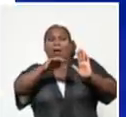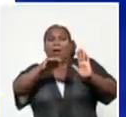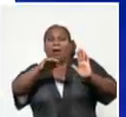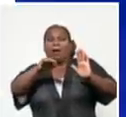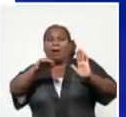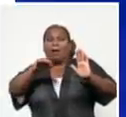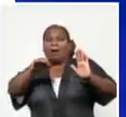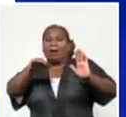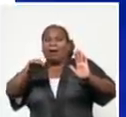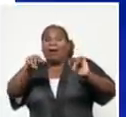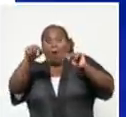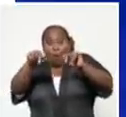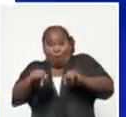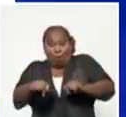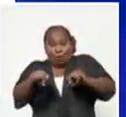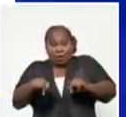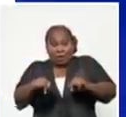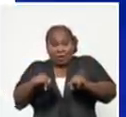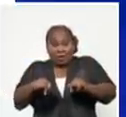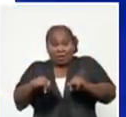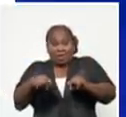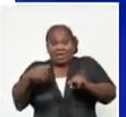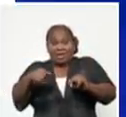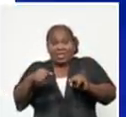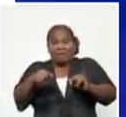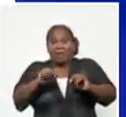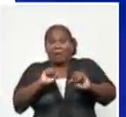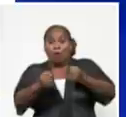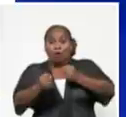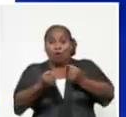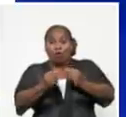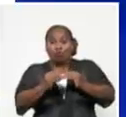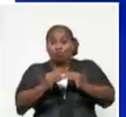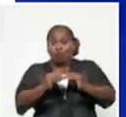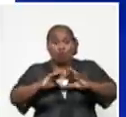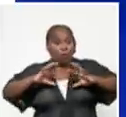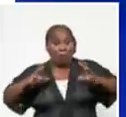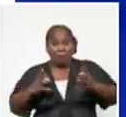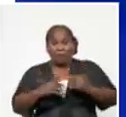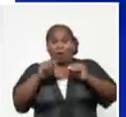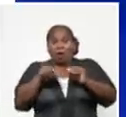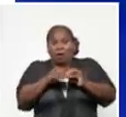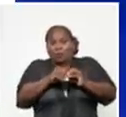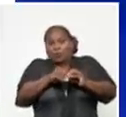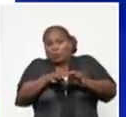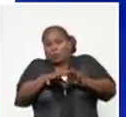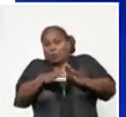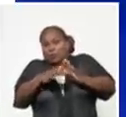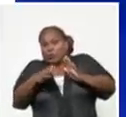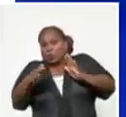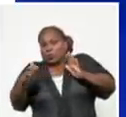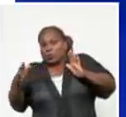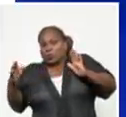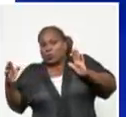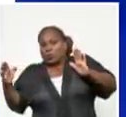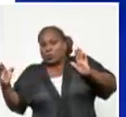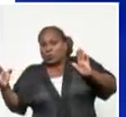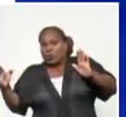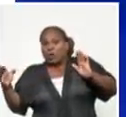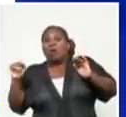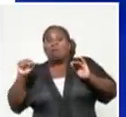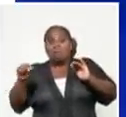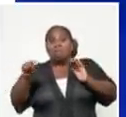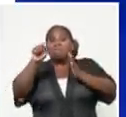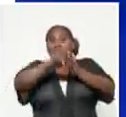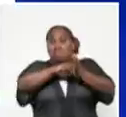lo que debíamos transitar hacia un control definitivo se extenderá por más tiempo y el pronóstico indica que la situación